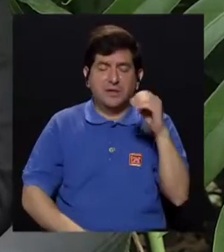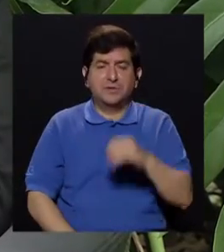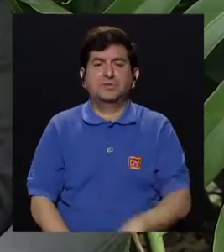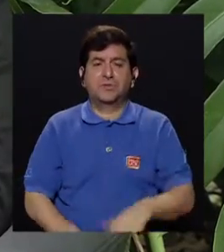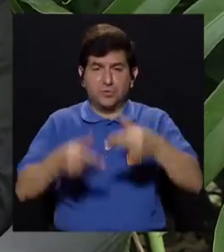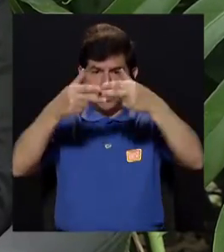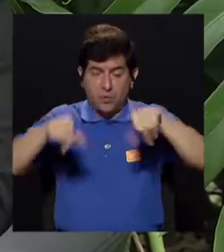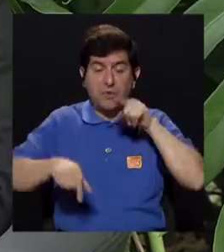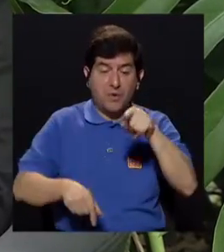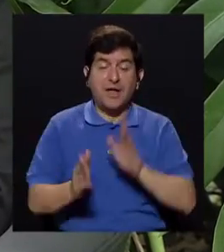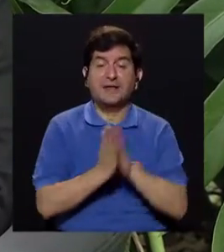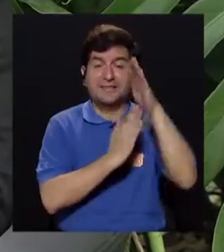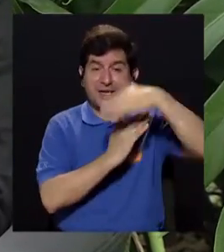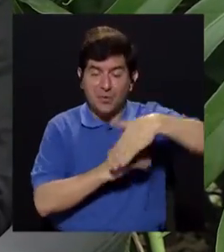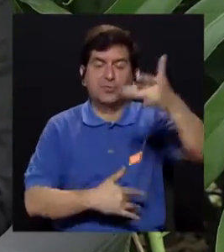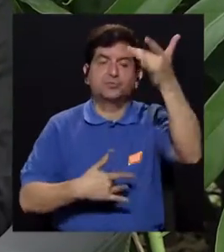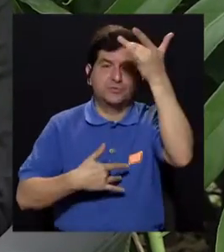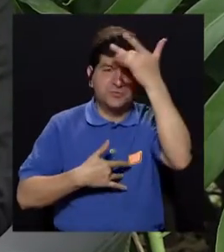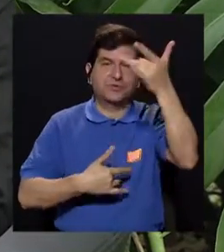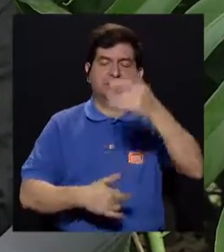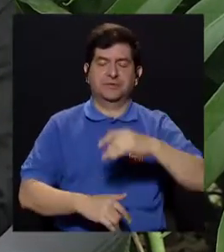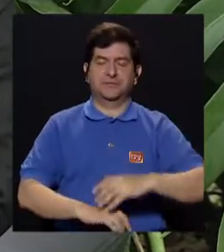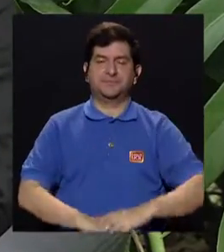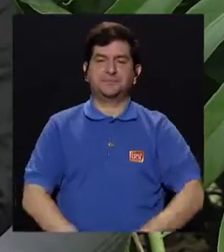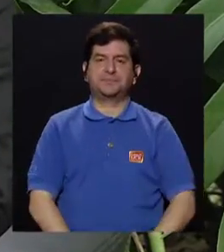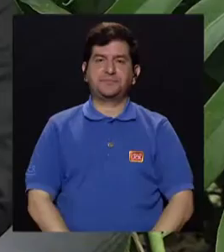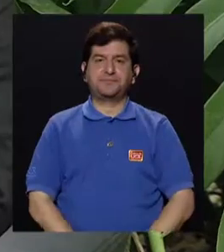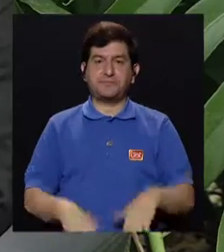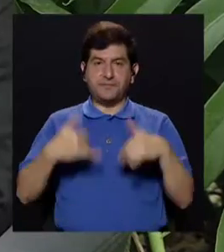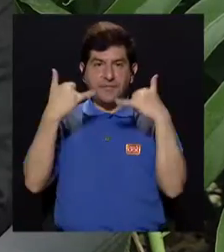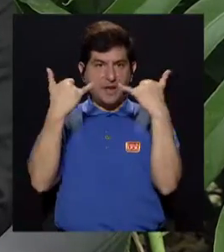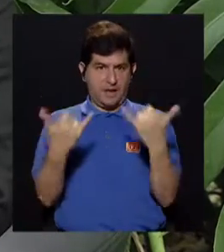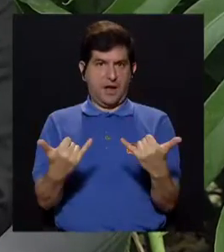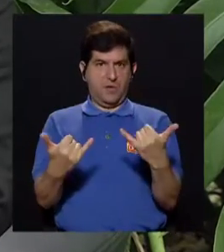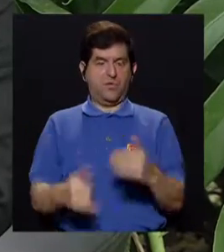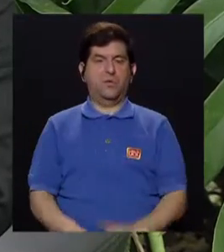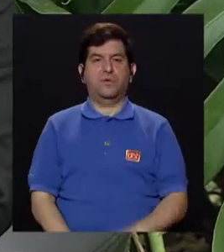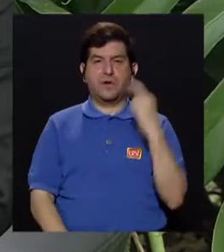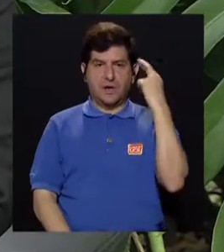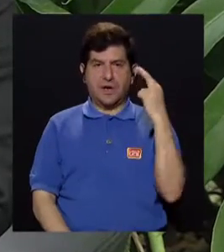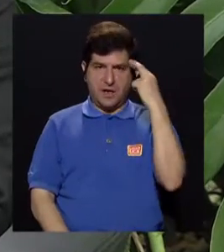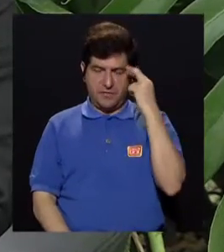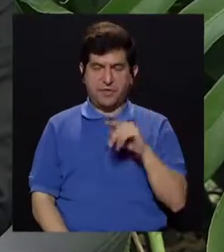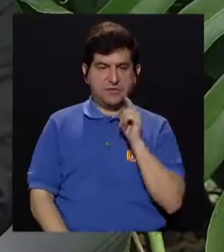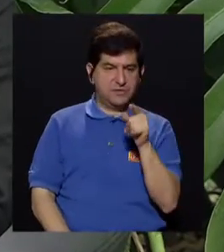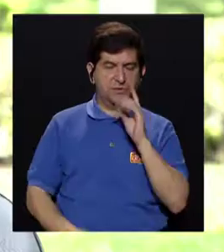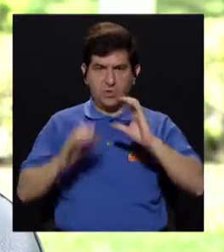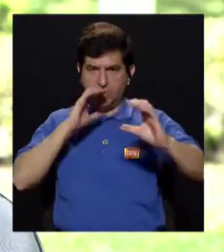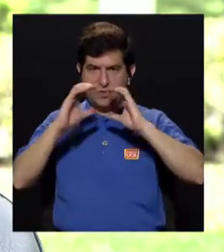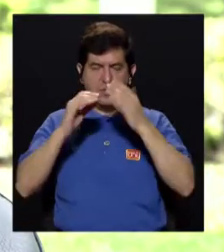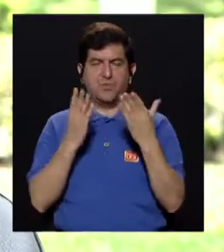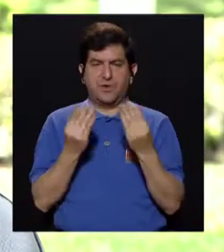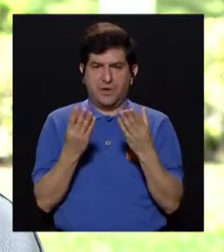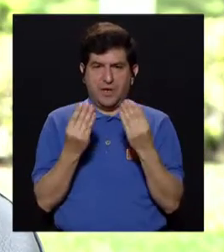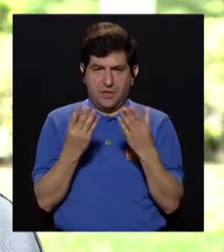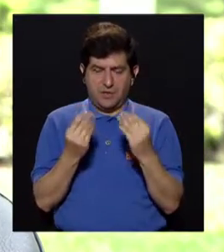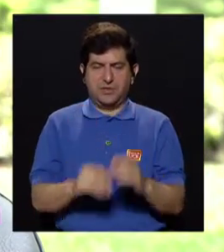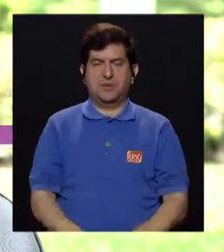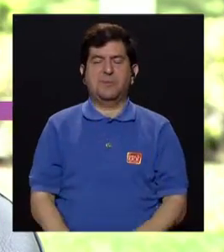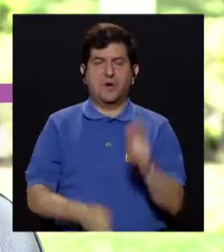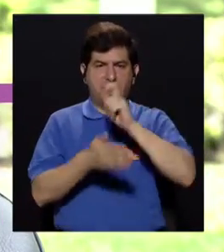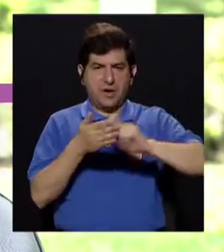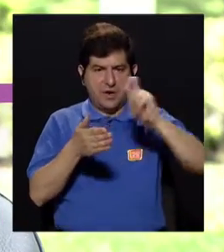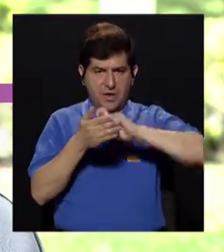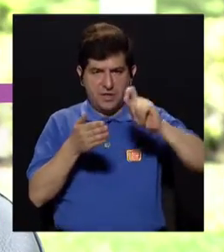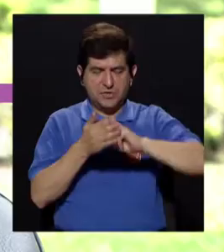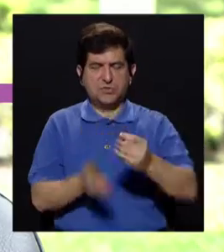excesos son los que realmente enferman. Ahora bien, a raíz de este comunicado, ¿verdad, Ligia? Que hay mucho temor también.